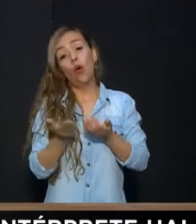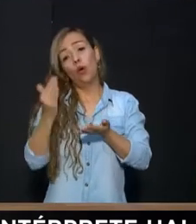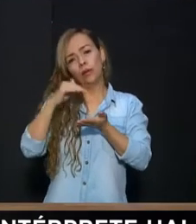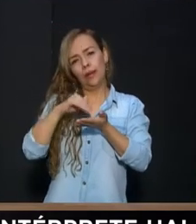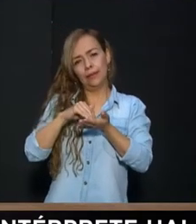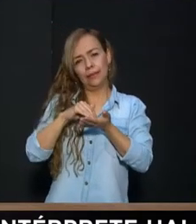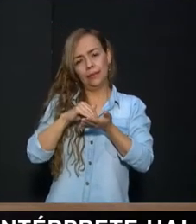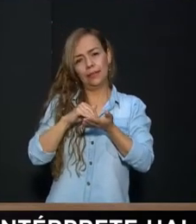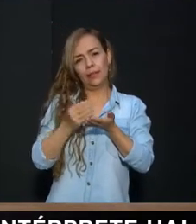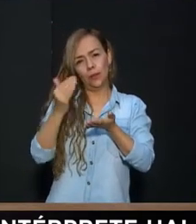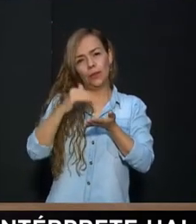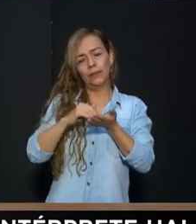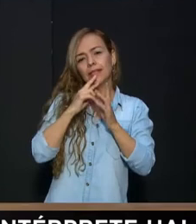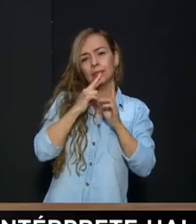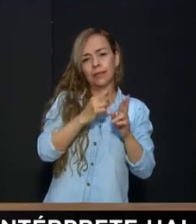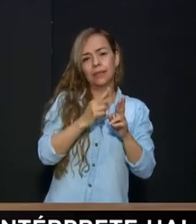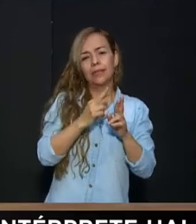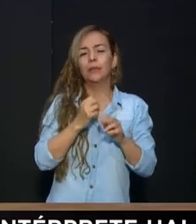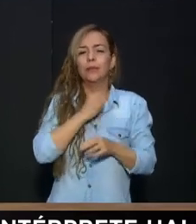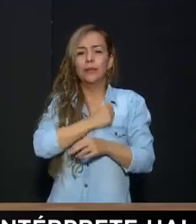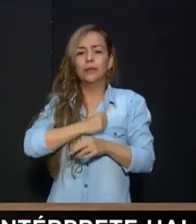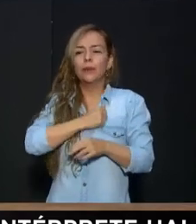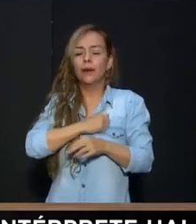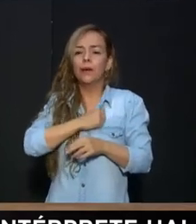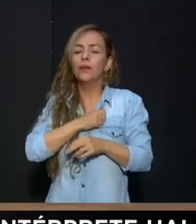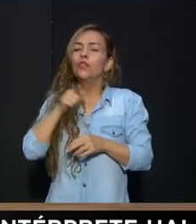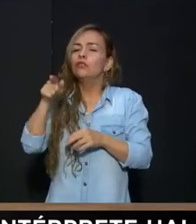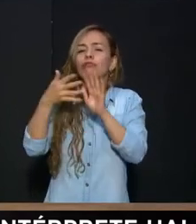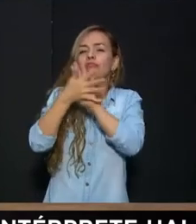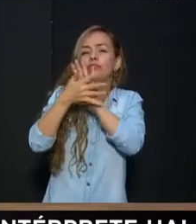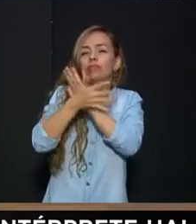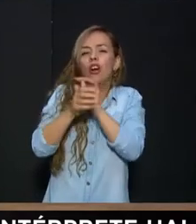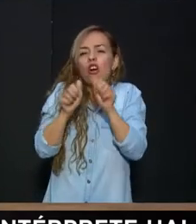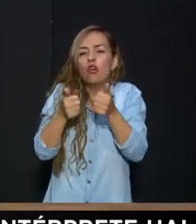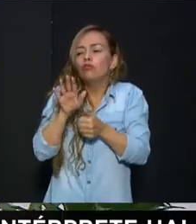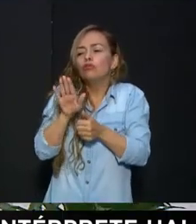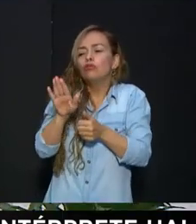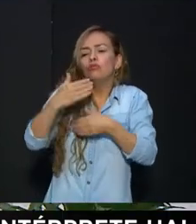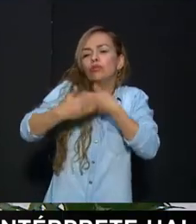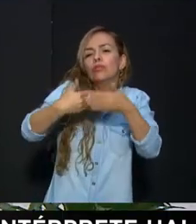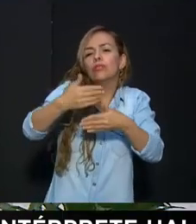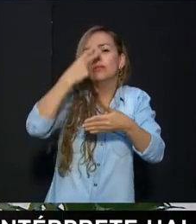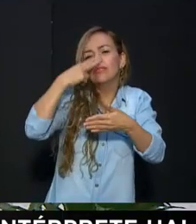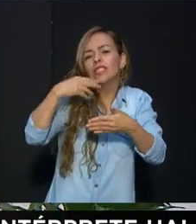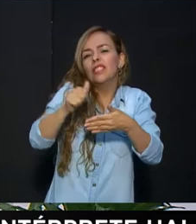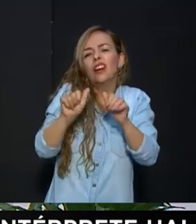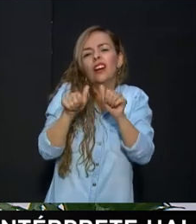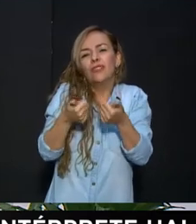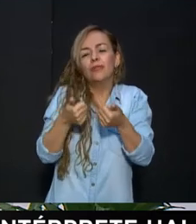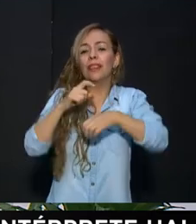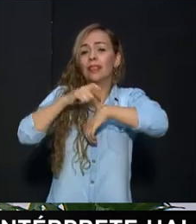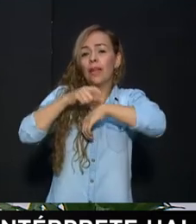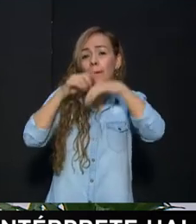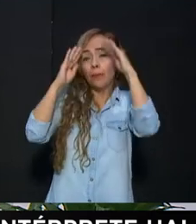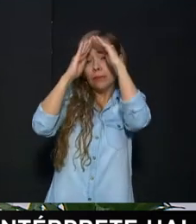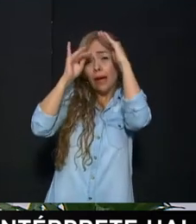retomemos de pronto ese punto en el que nos venías contando De cómo ha vivido este proceso con Claritza en este momento de la cuarentena En todo